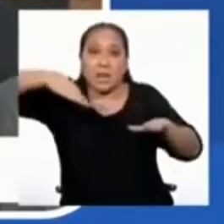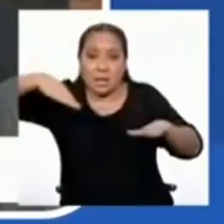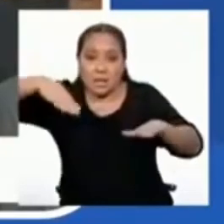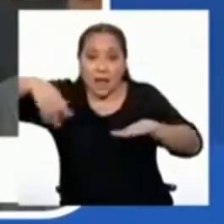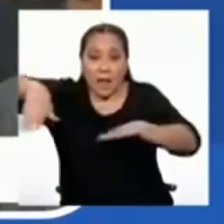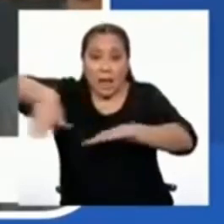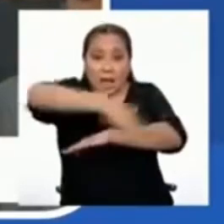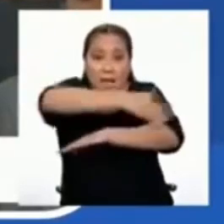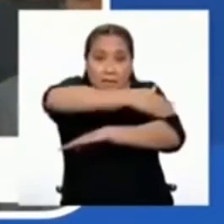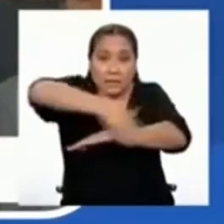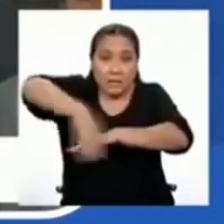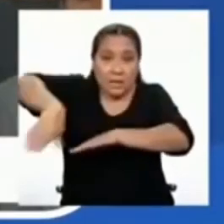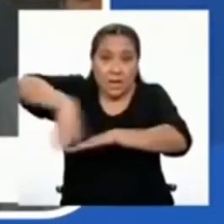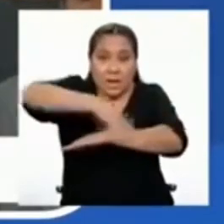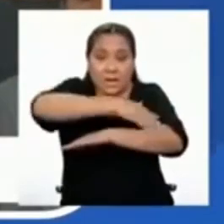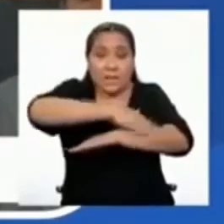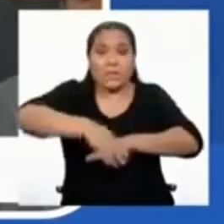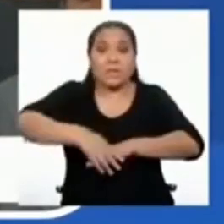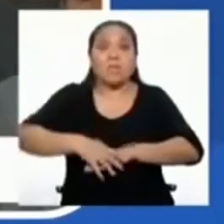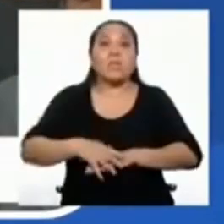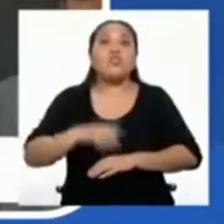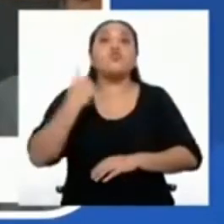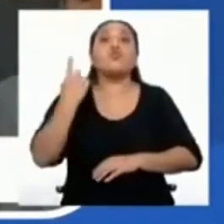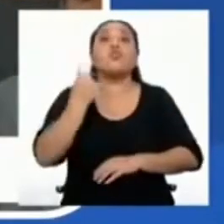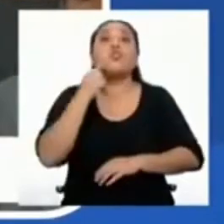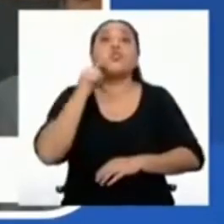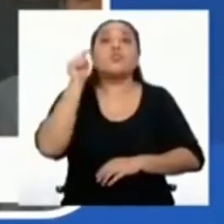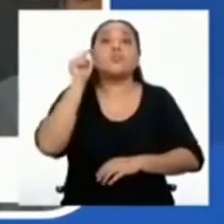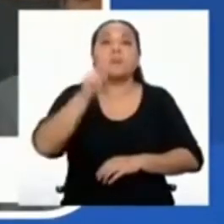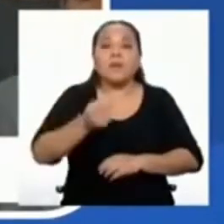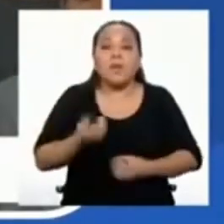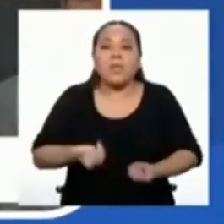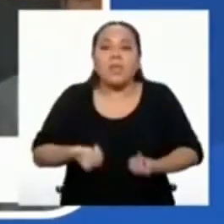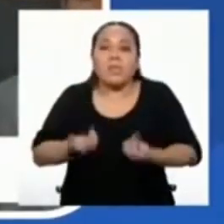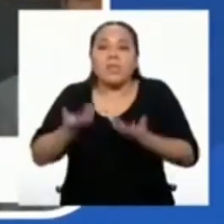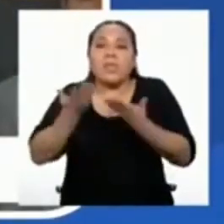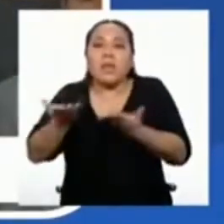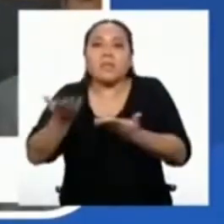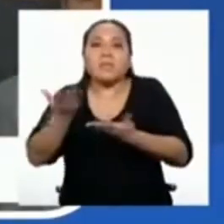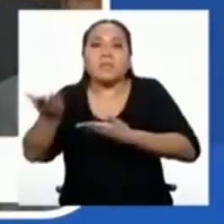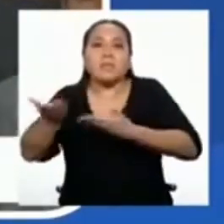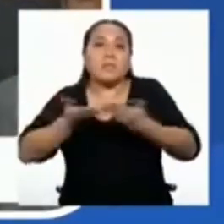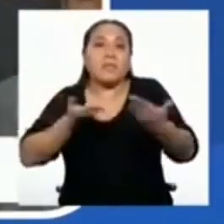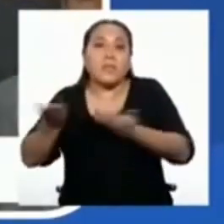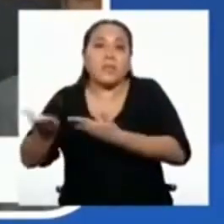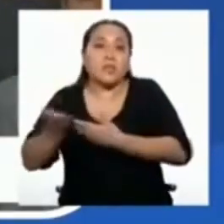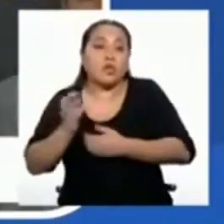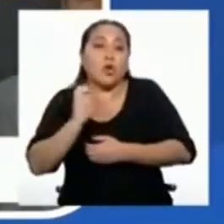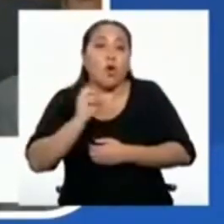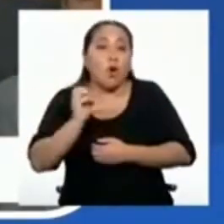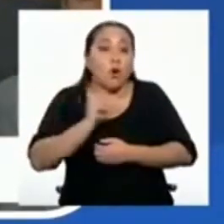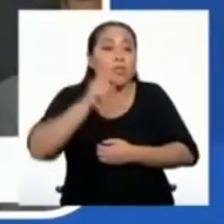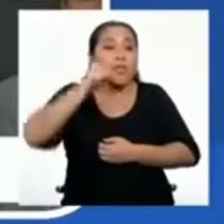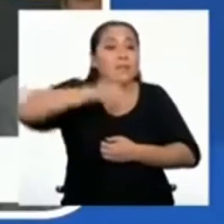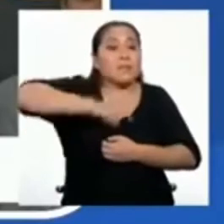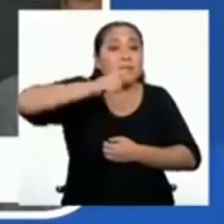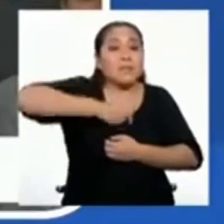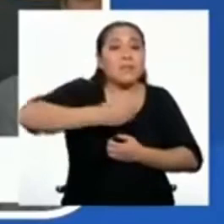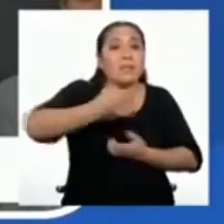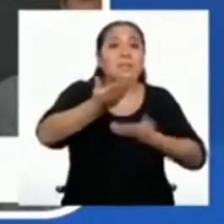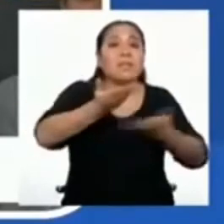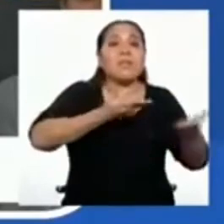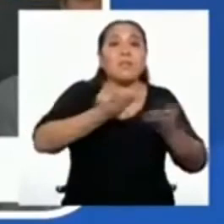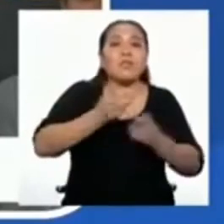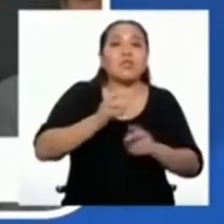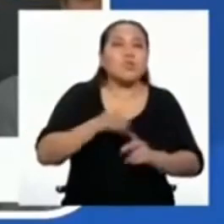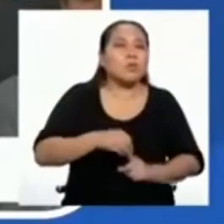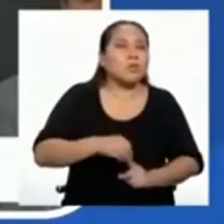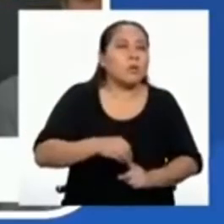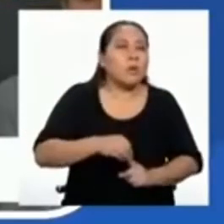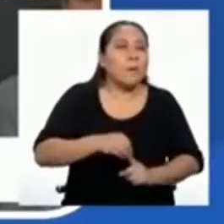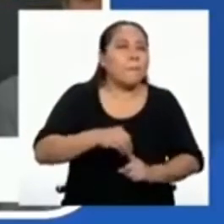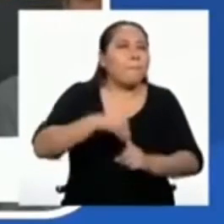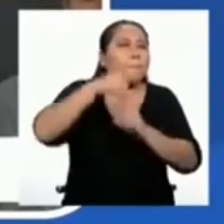público para la prestación y acceso a servicios y bienes esenciales como